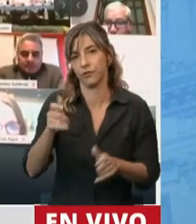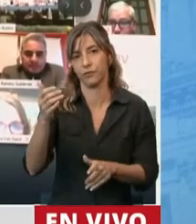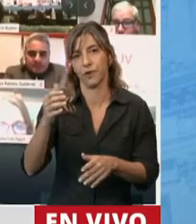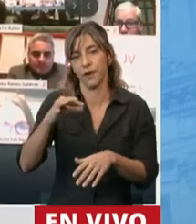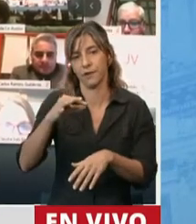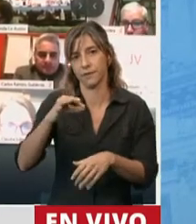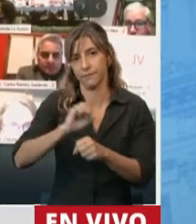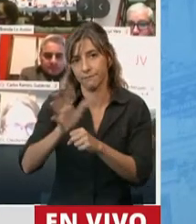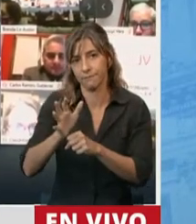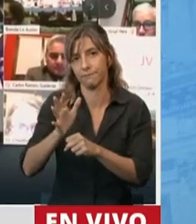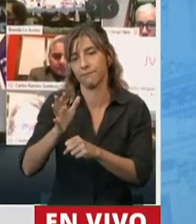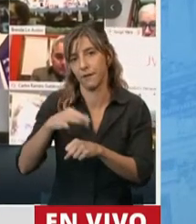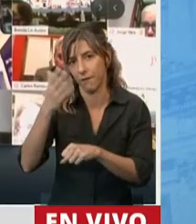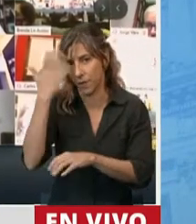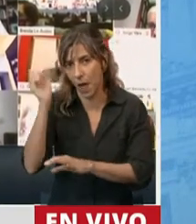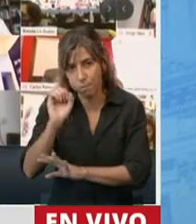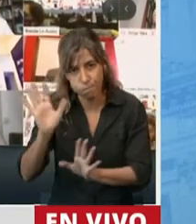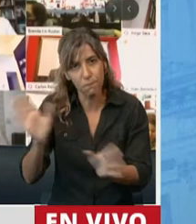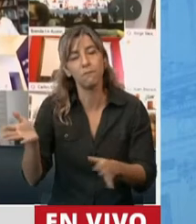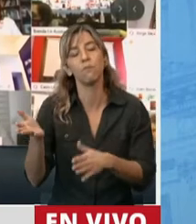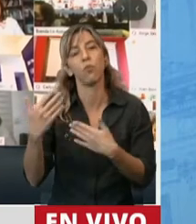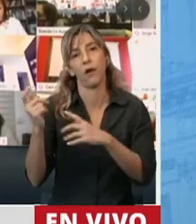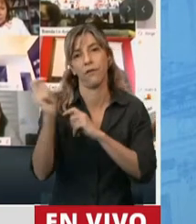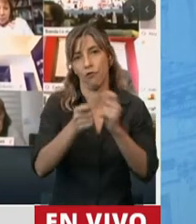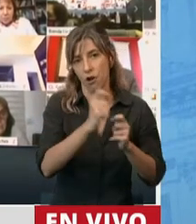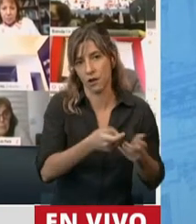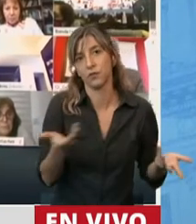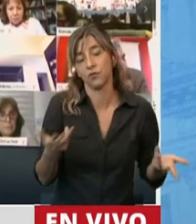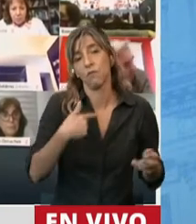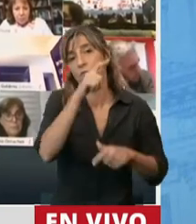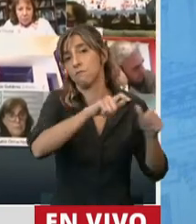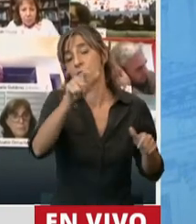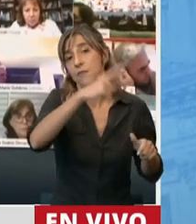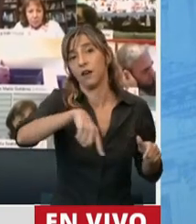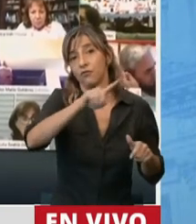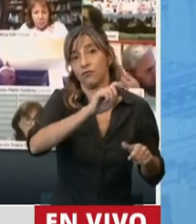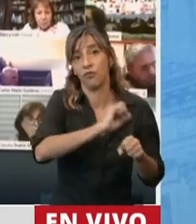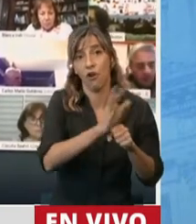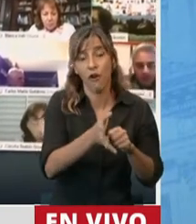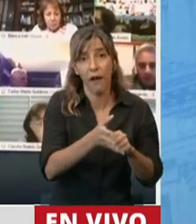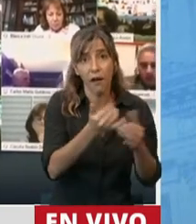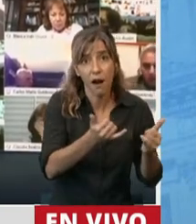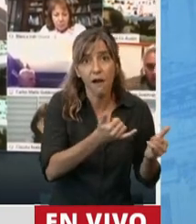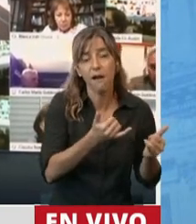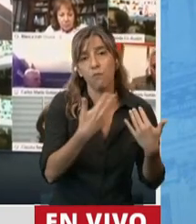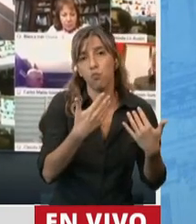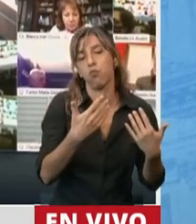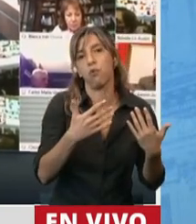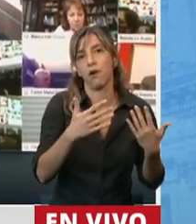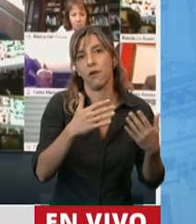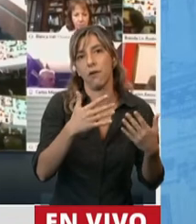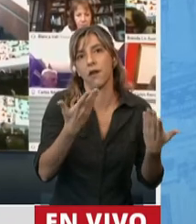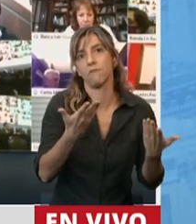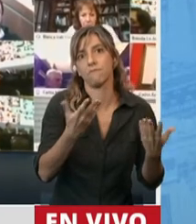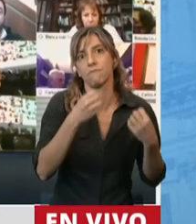para el tratamiento y la curación de otros que se han contagiado y se han